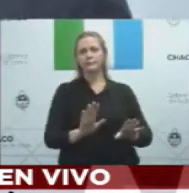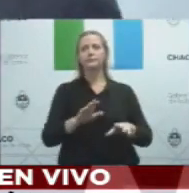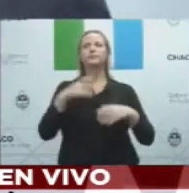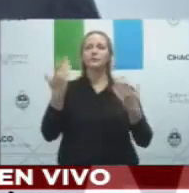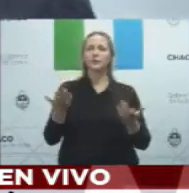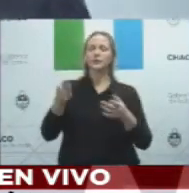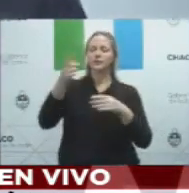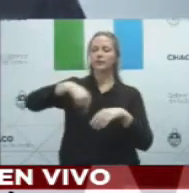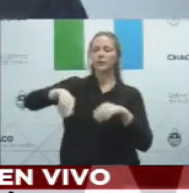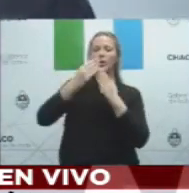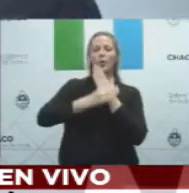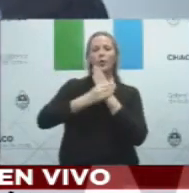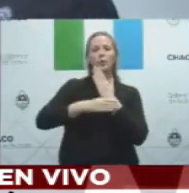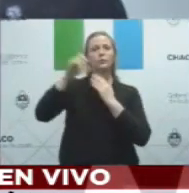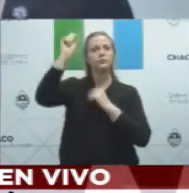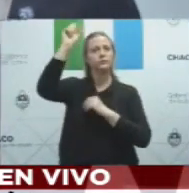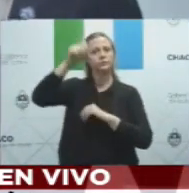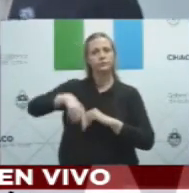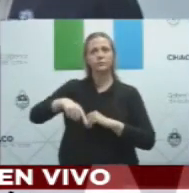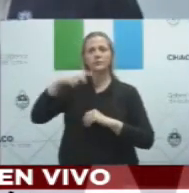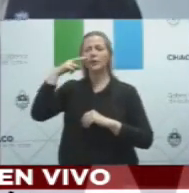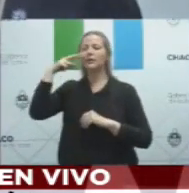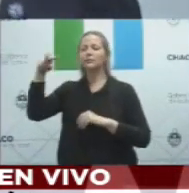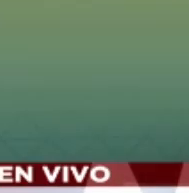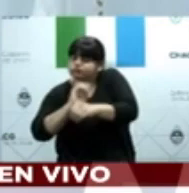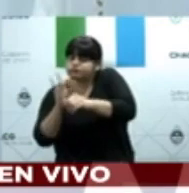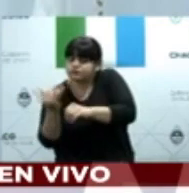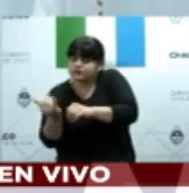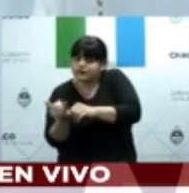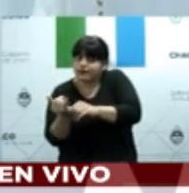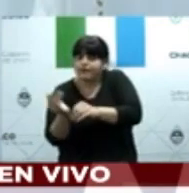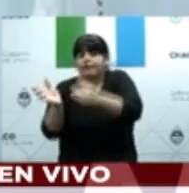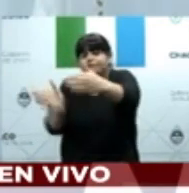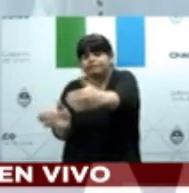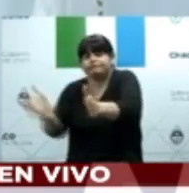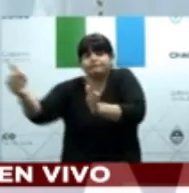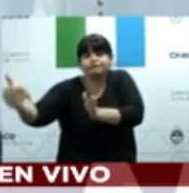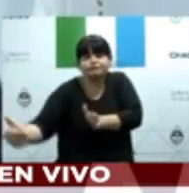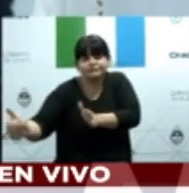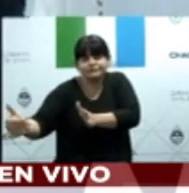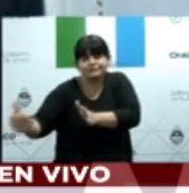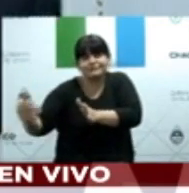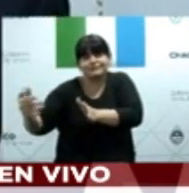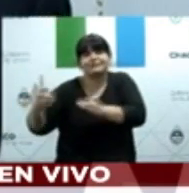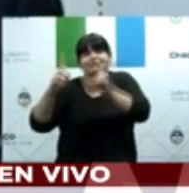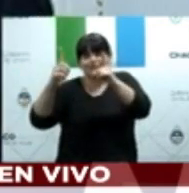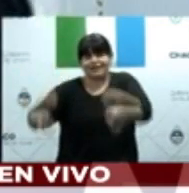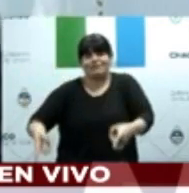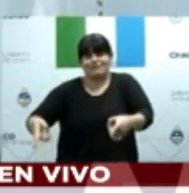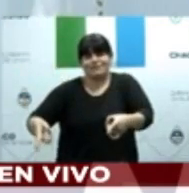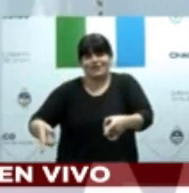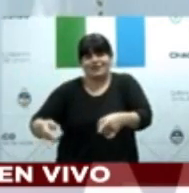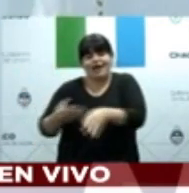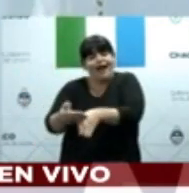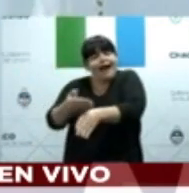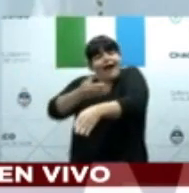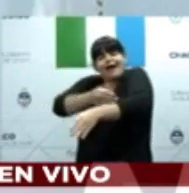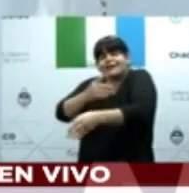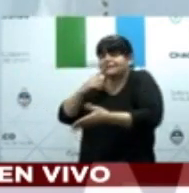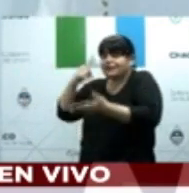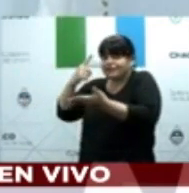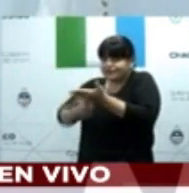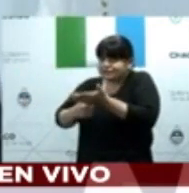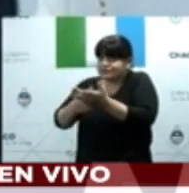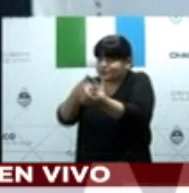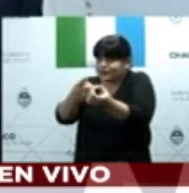esfuerzo que ha significado todo este tiempo. ...tiempo y en forma. Lo mismo ocurre con el alto índice de testeos. Nosotros